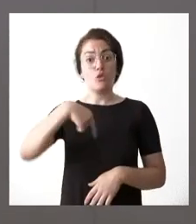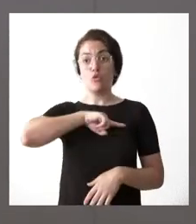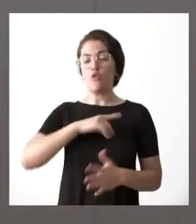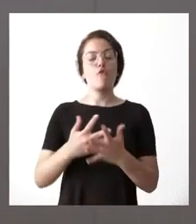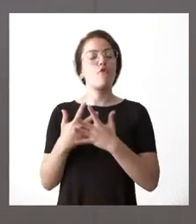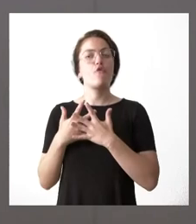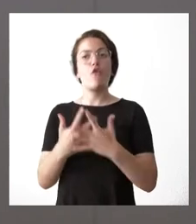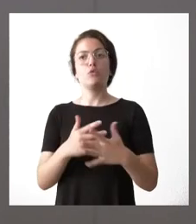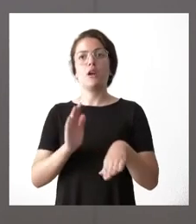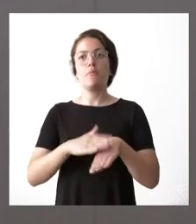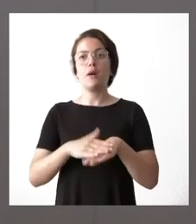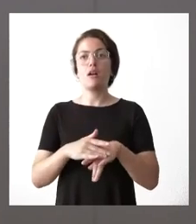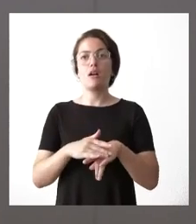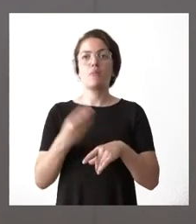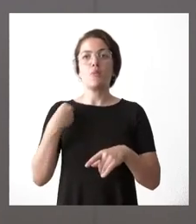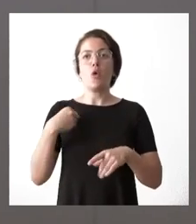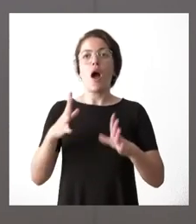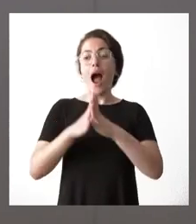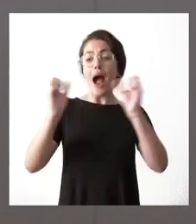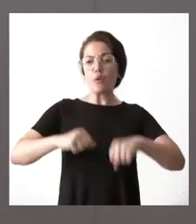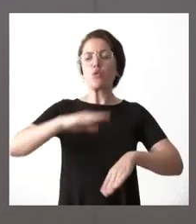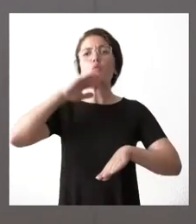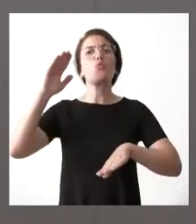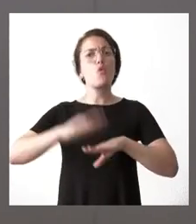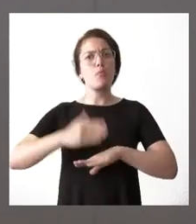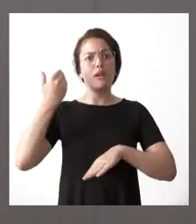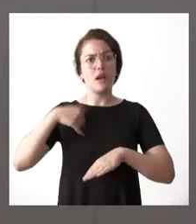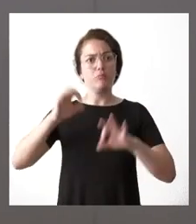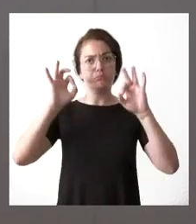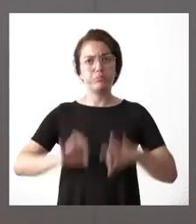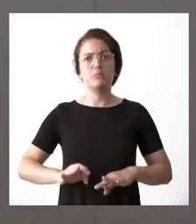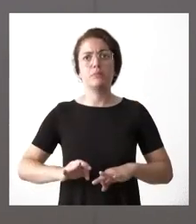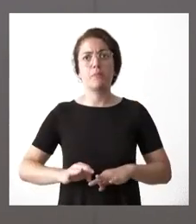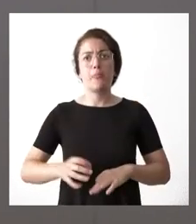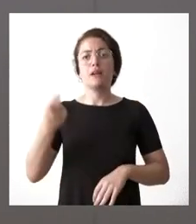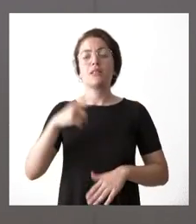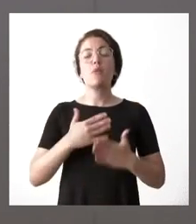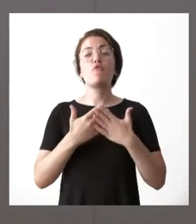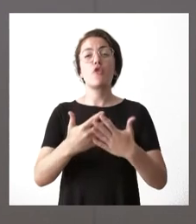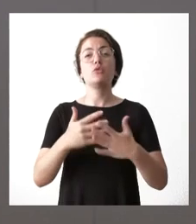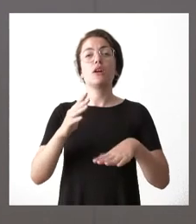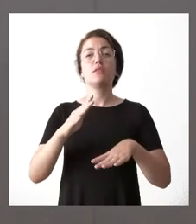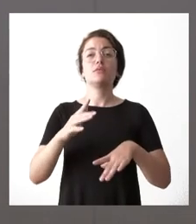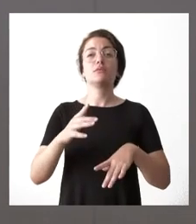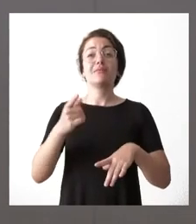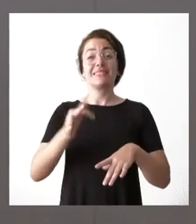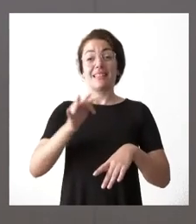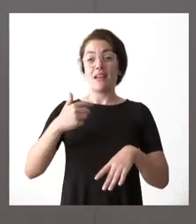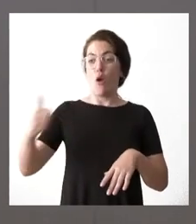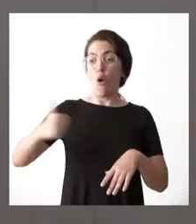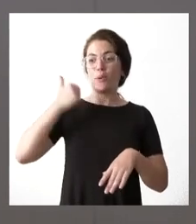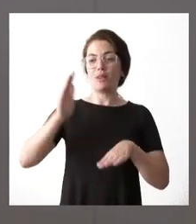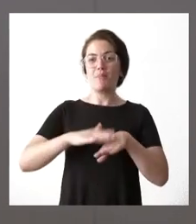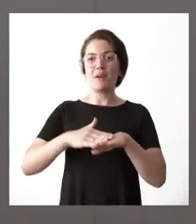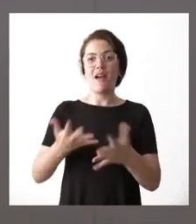de cumplir los acuerdos vigentes y tenemos la oportunidad tenemos la voluntad también y la oportunidad de tener la mano para